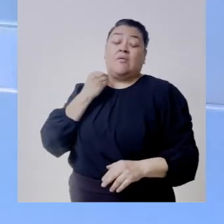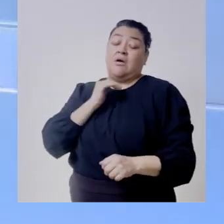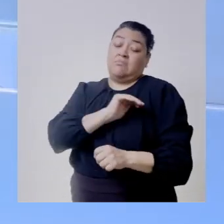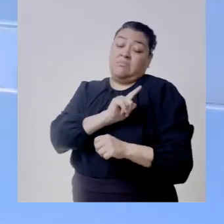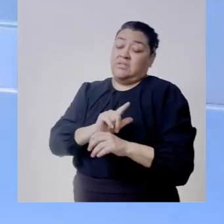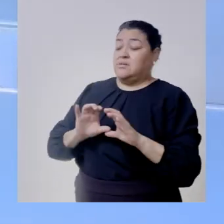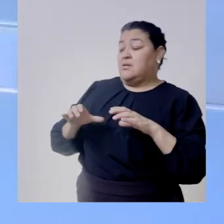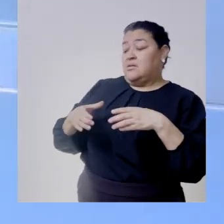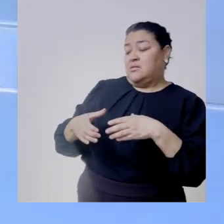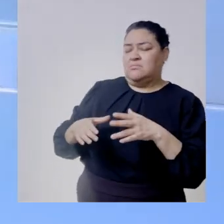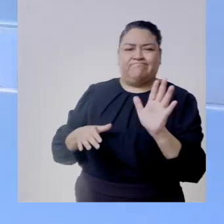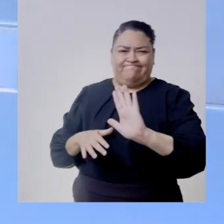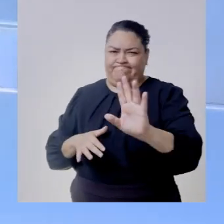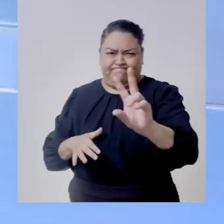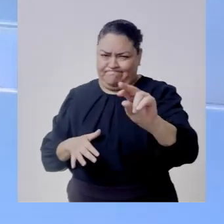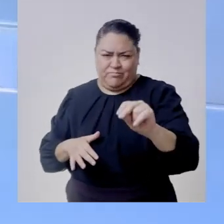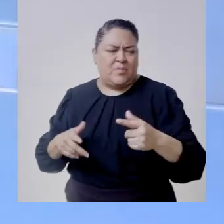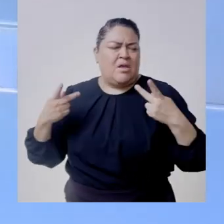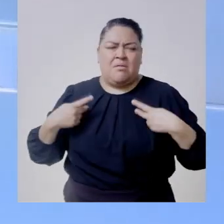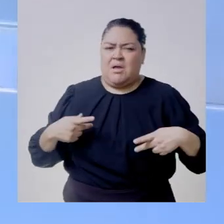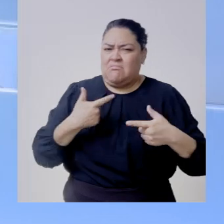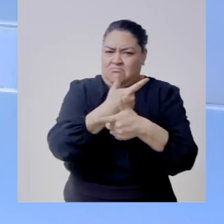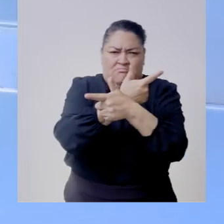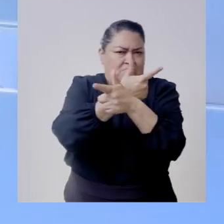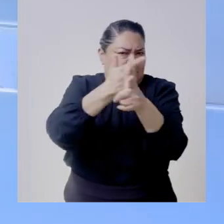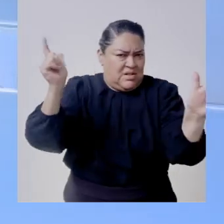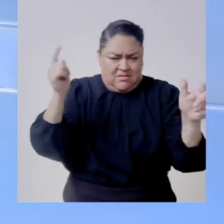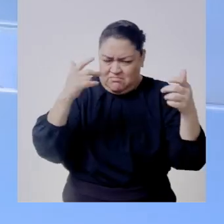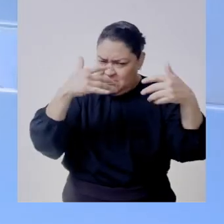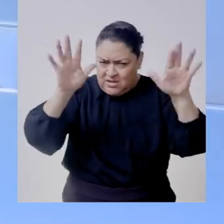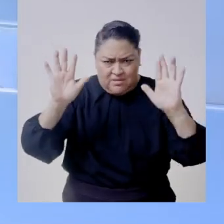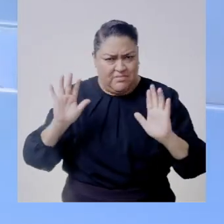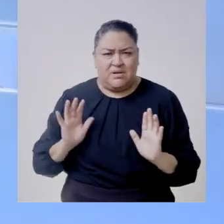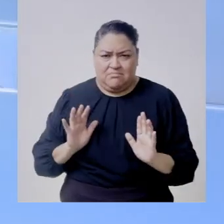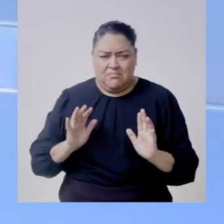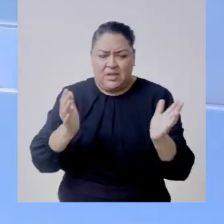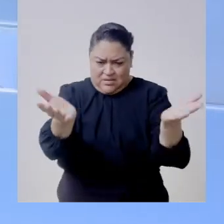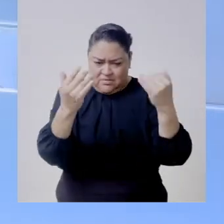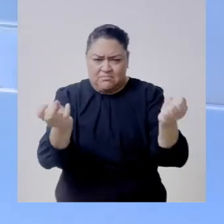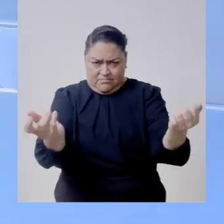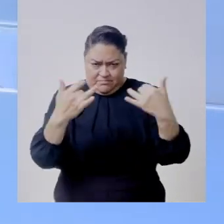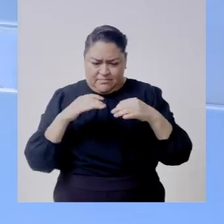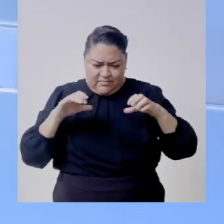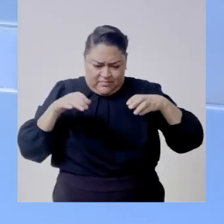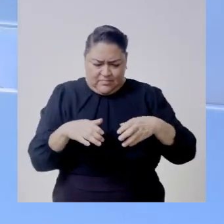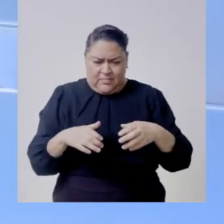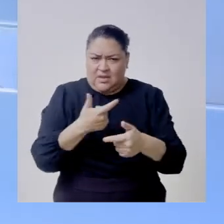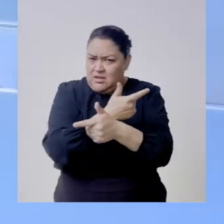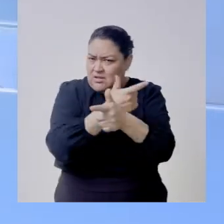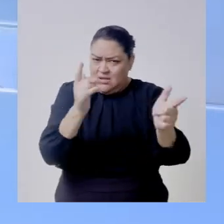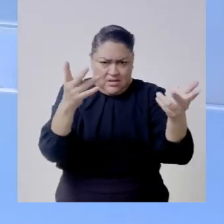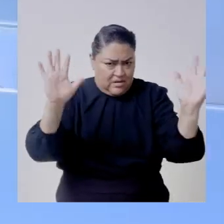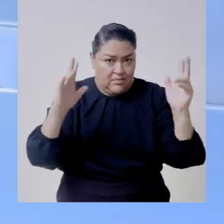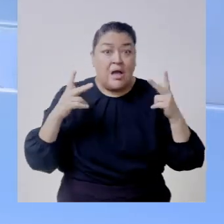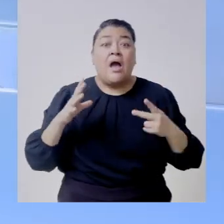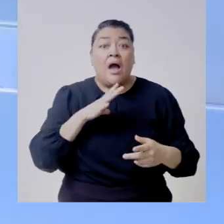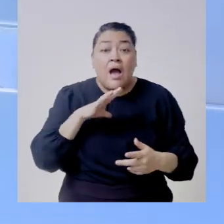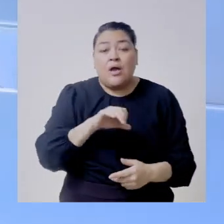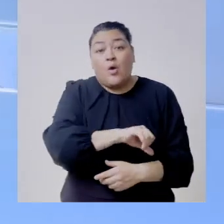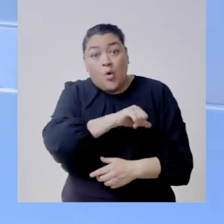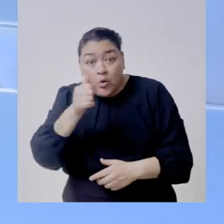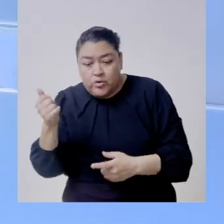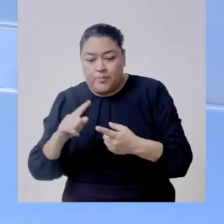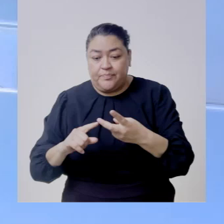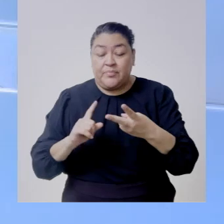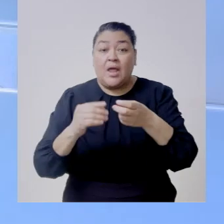solamente capacitada capacita a personas que tienen que ver con lo jurisdiccional no está es abierta tenemos